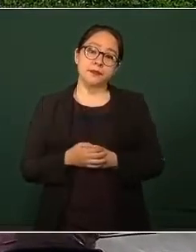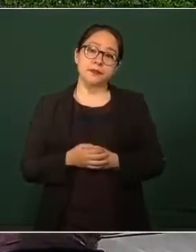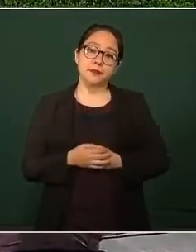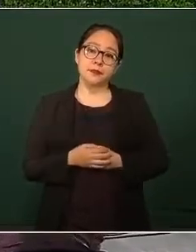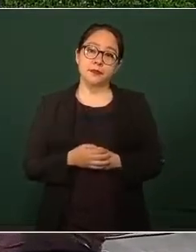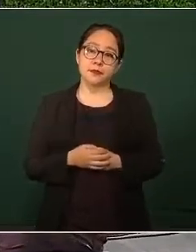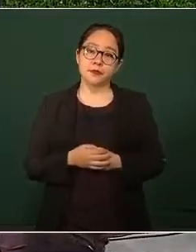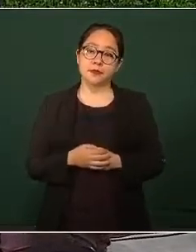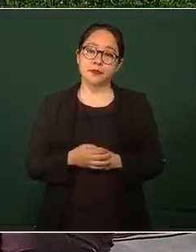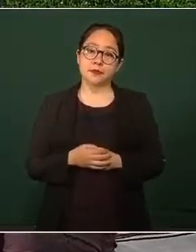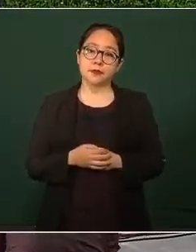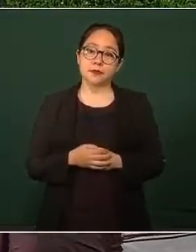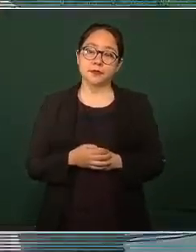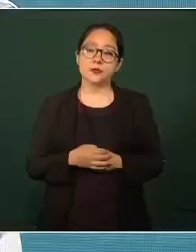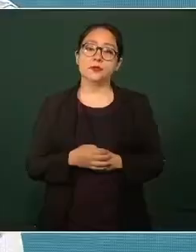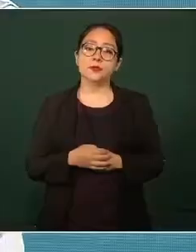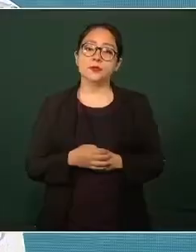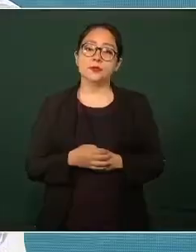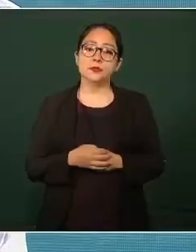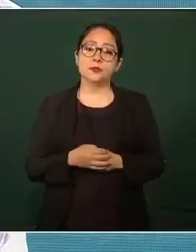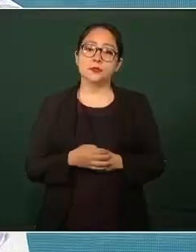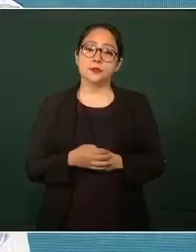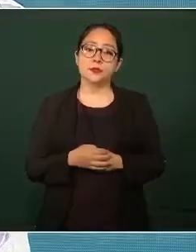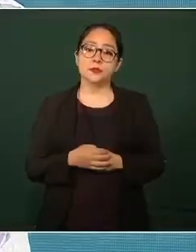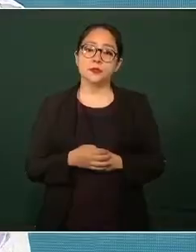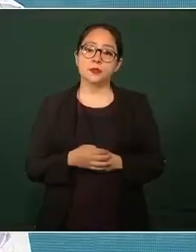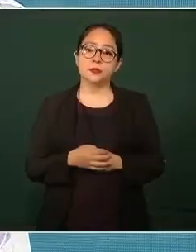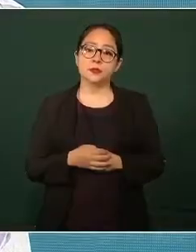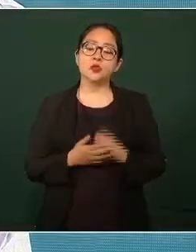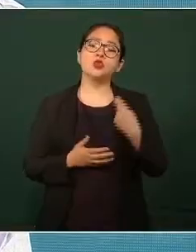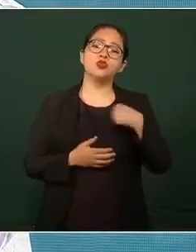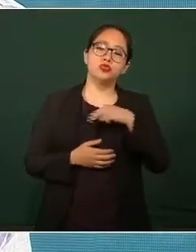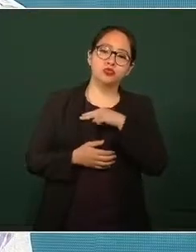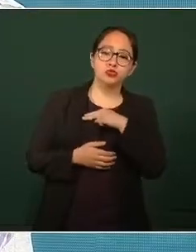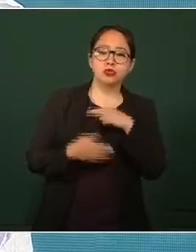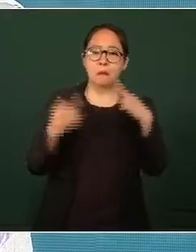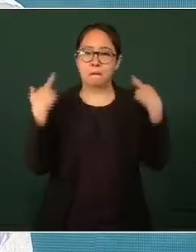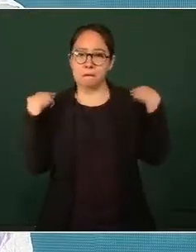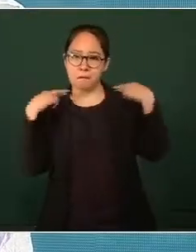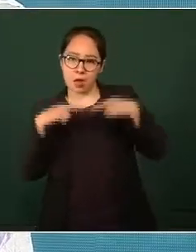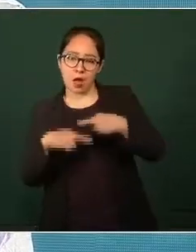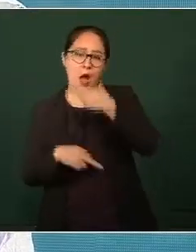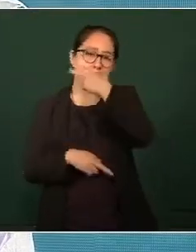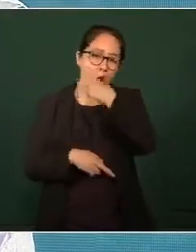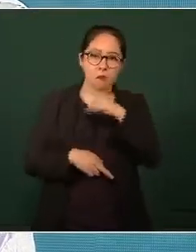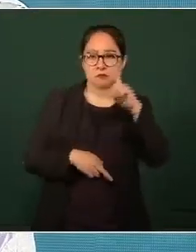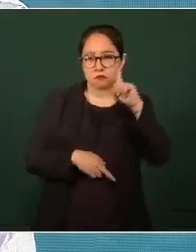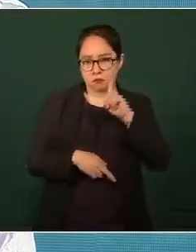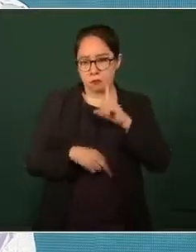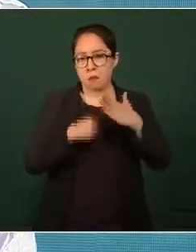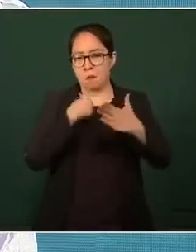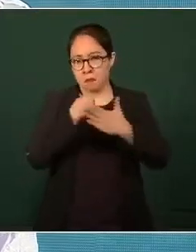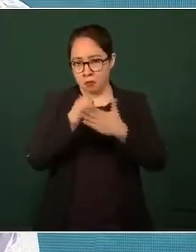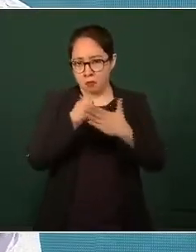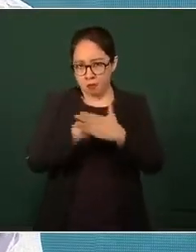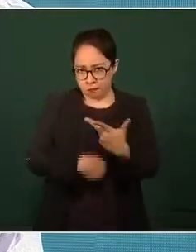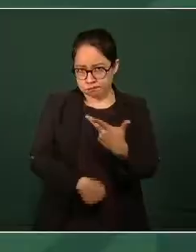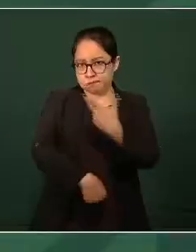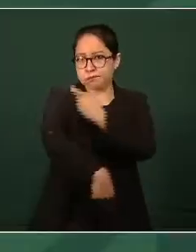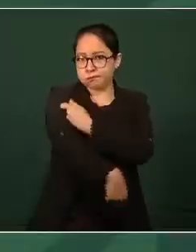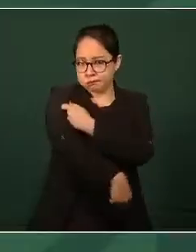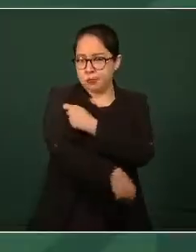vamos a ir vacunando maestras maestros trabajadores de la educación